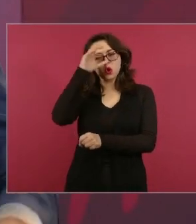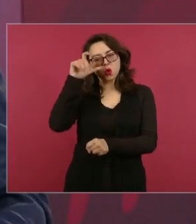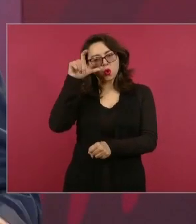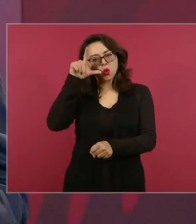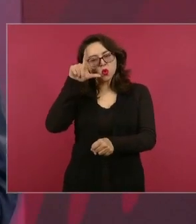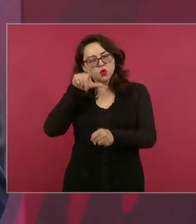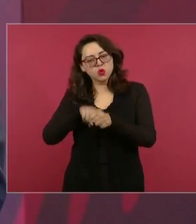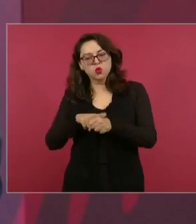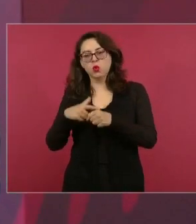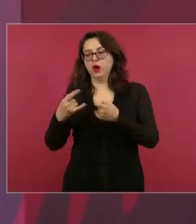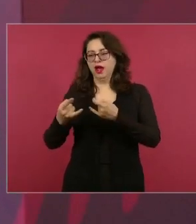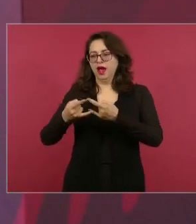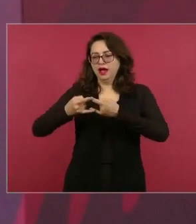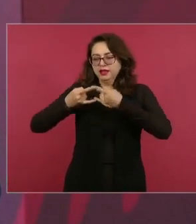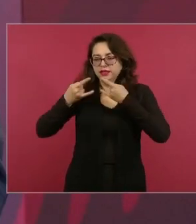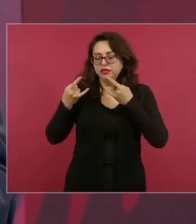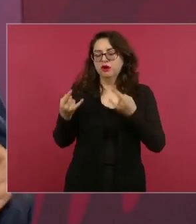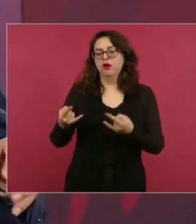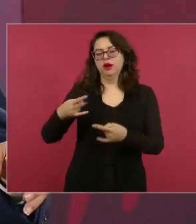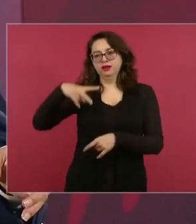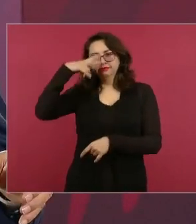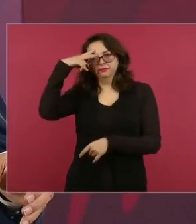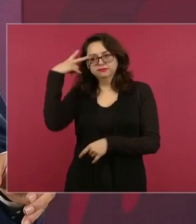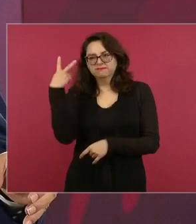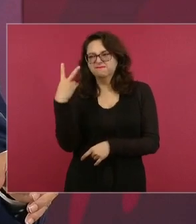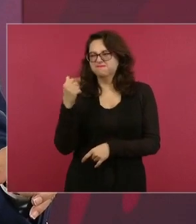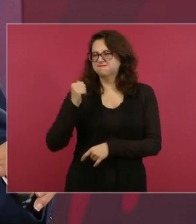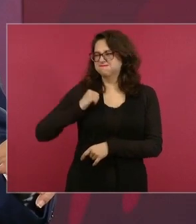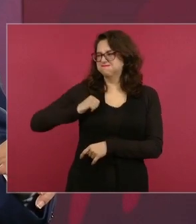México prehispánico,